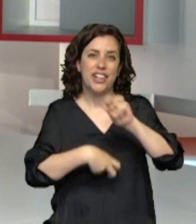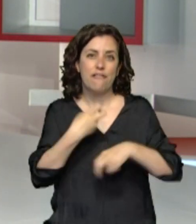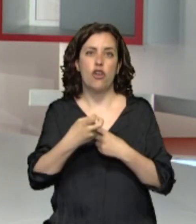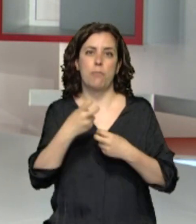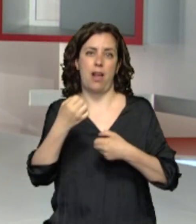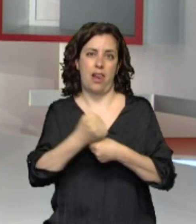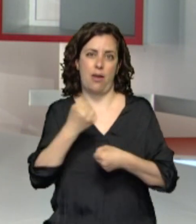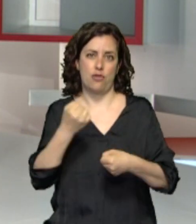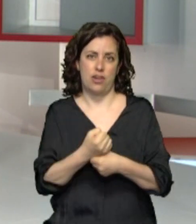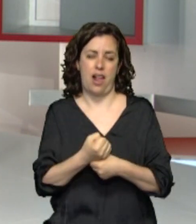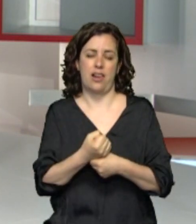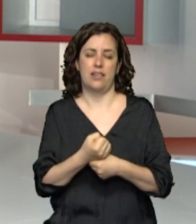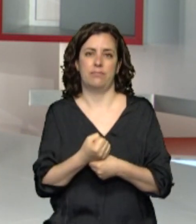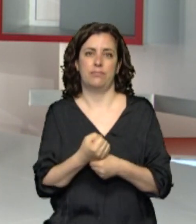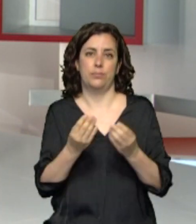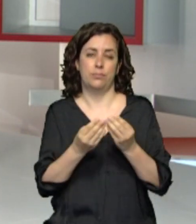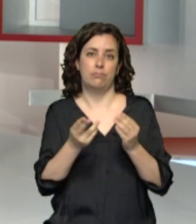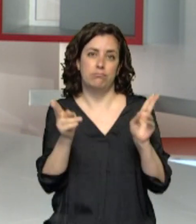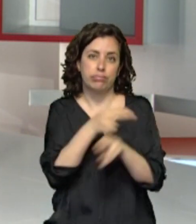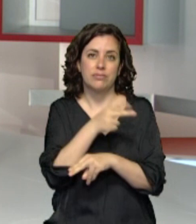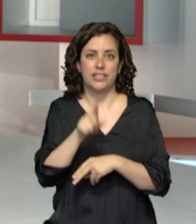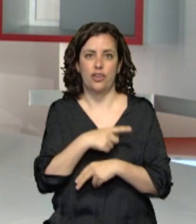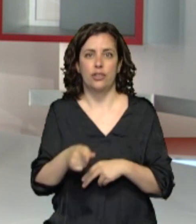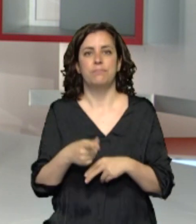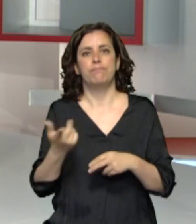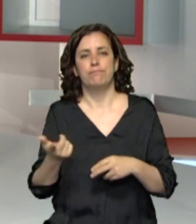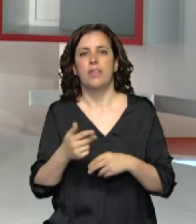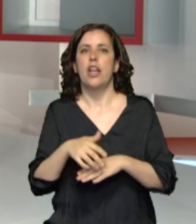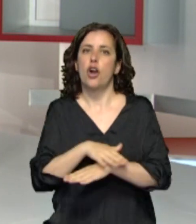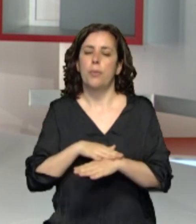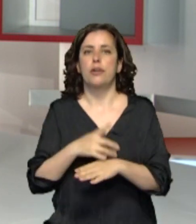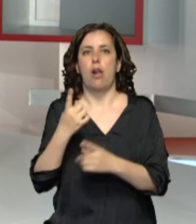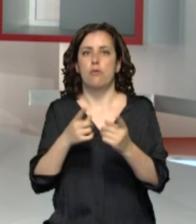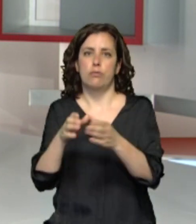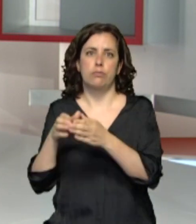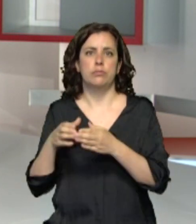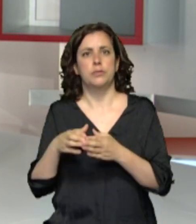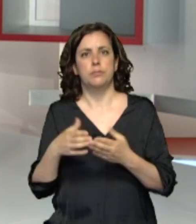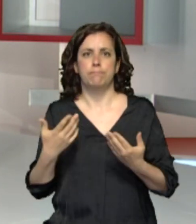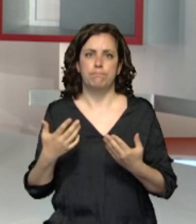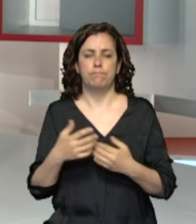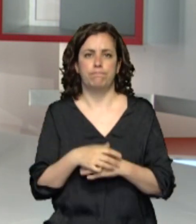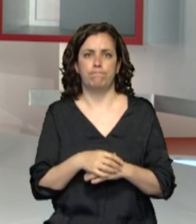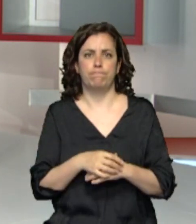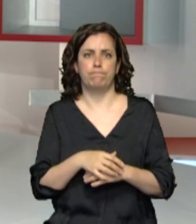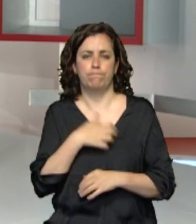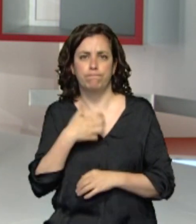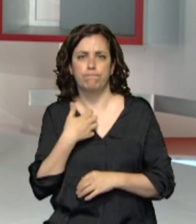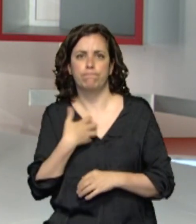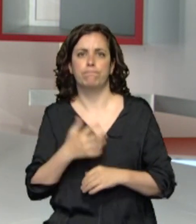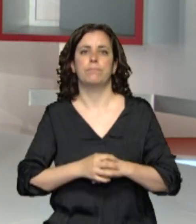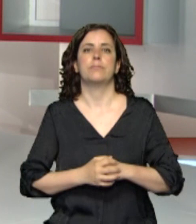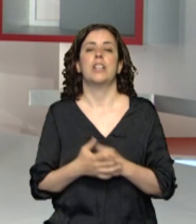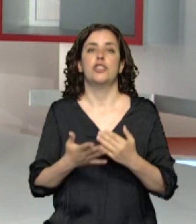provocado una gran tensión en el seno del gobierno y ha indignado a la patronal. Precisamente hoy en el acto de la toma de posesión del nuevo presidente de la CEN